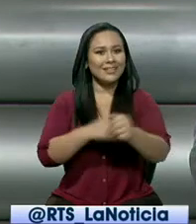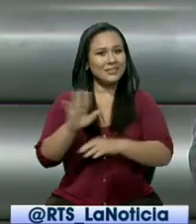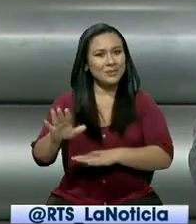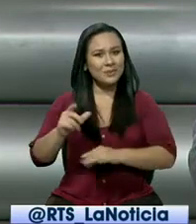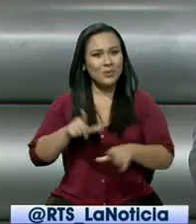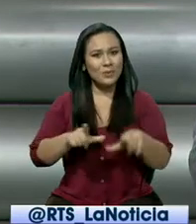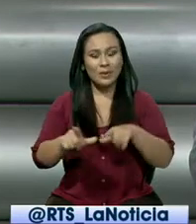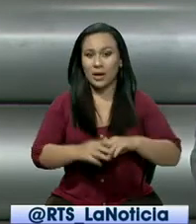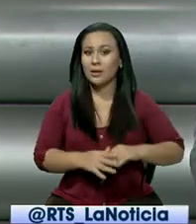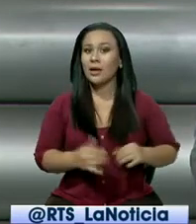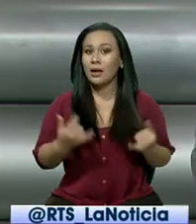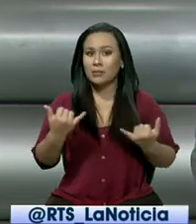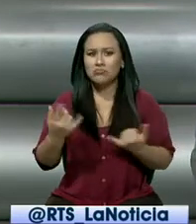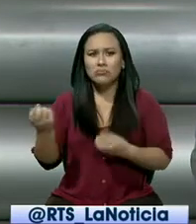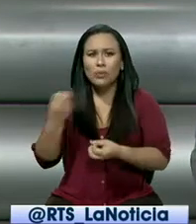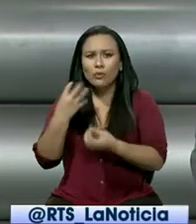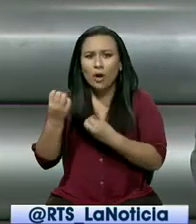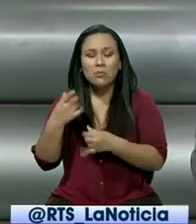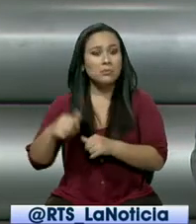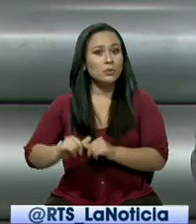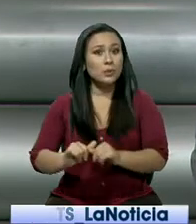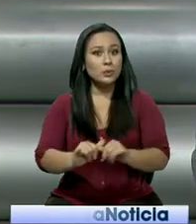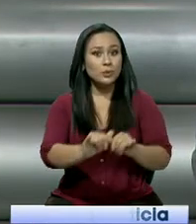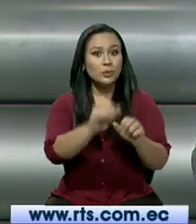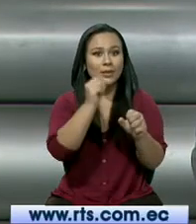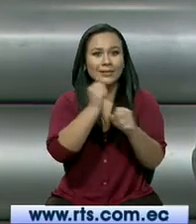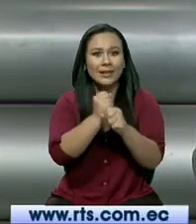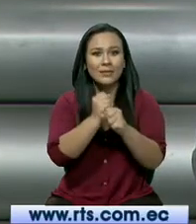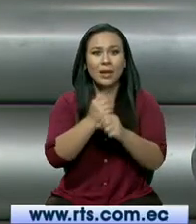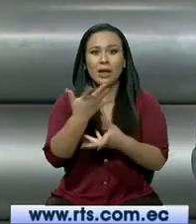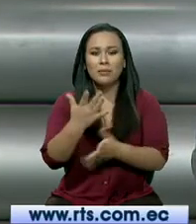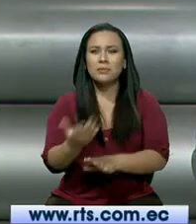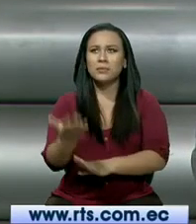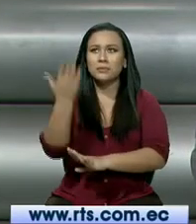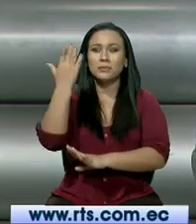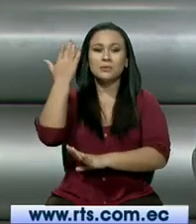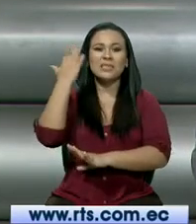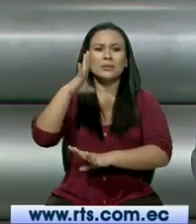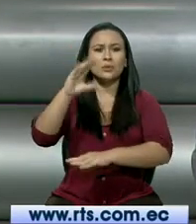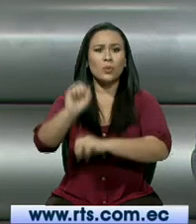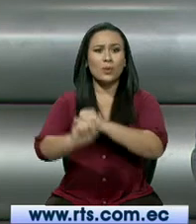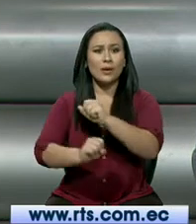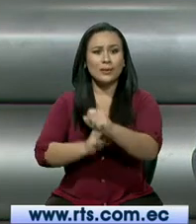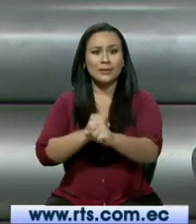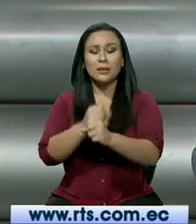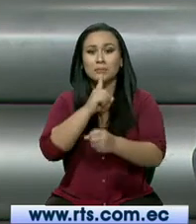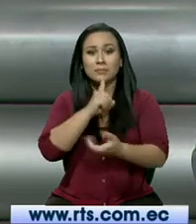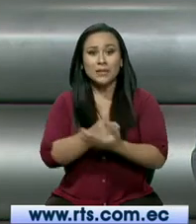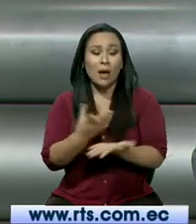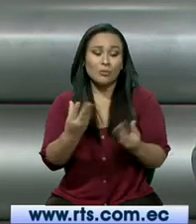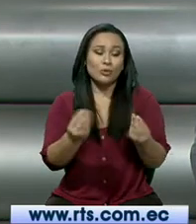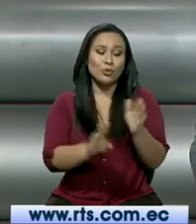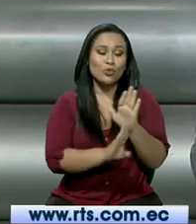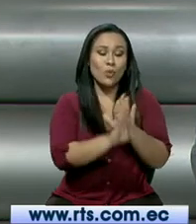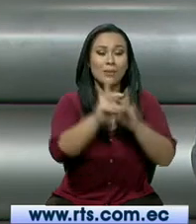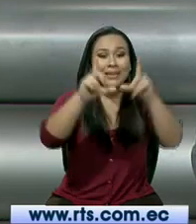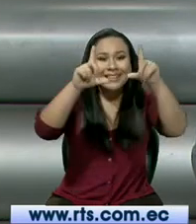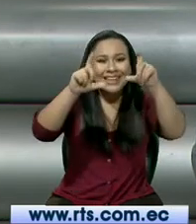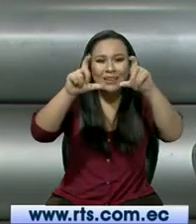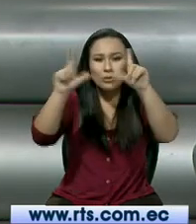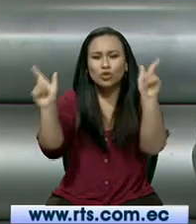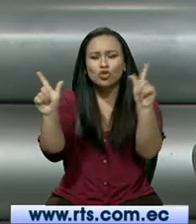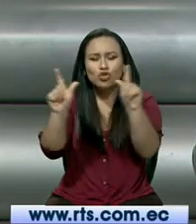ciudad. Ellos se mantienen laborando en el lugar desde hace medio siglo, pese a que con los avances tecnológicos, sus